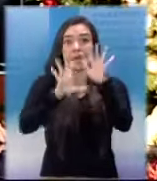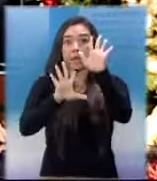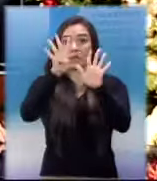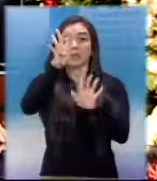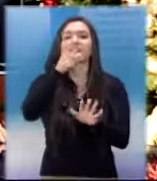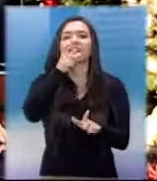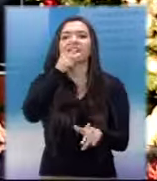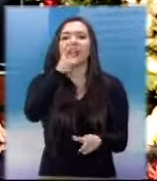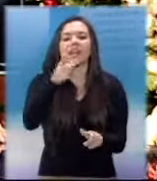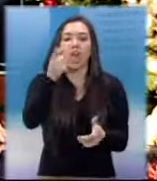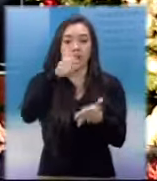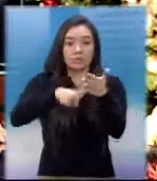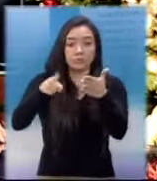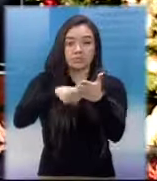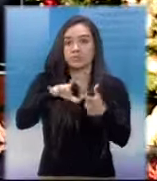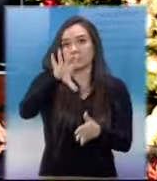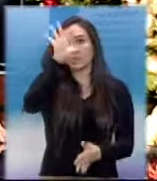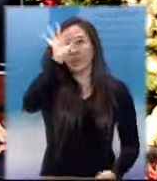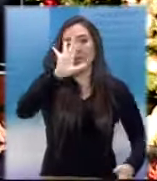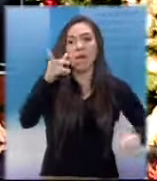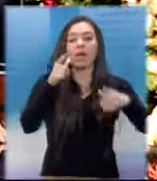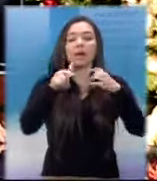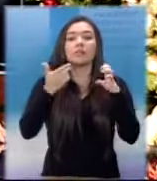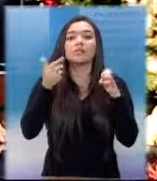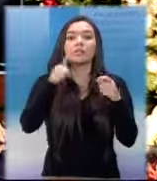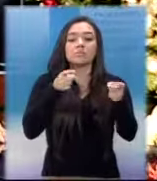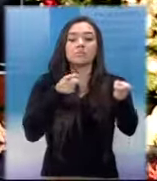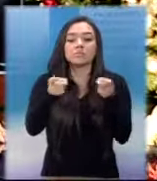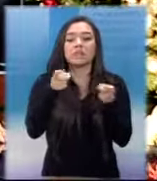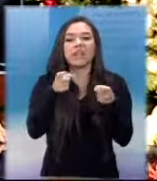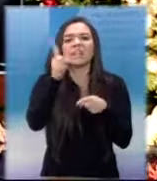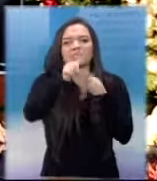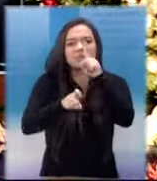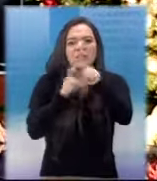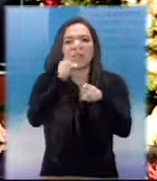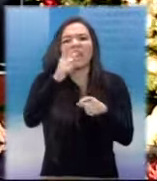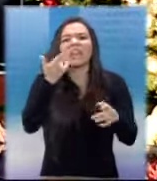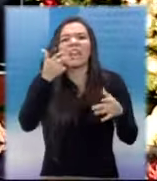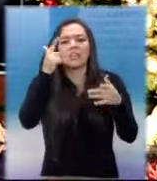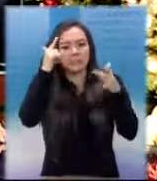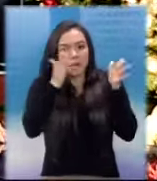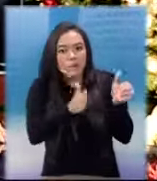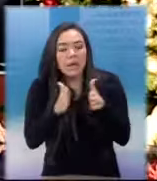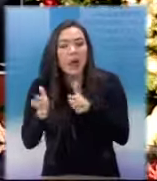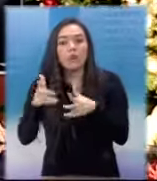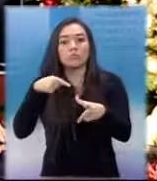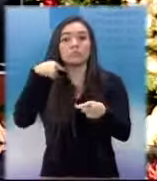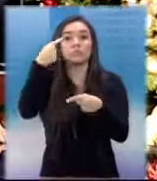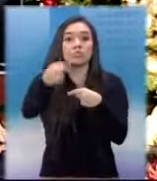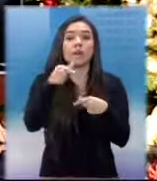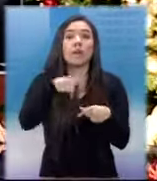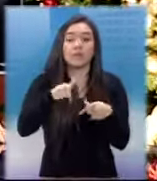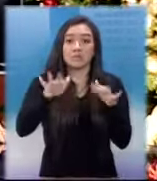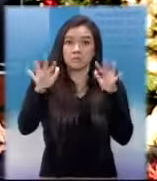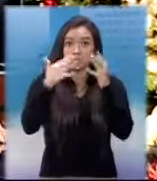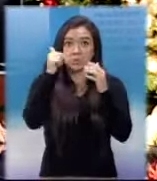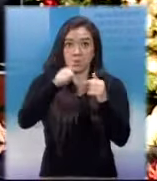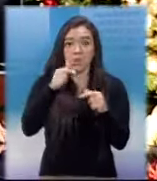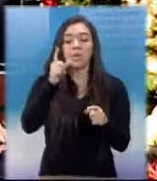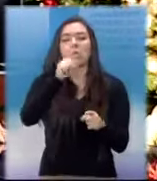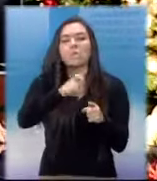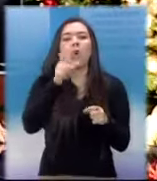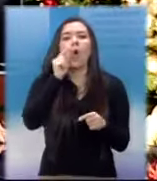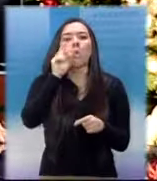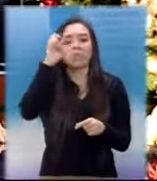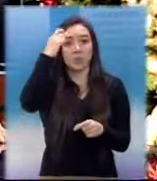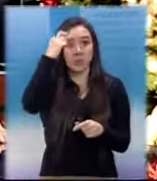y su valoración de la labor que le espera en la coordinación del organismo legislativo en medio de un clima de confrontación. El político